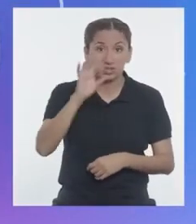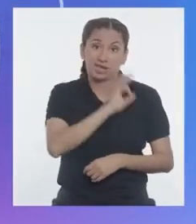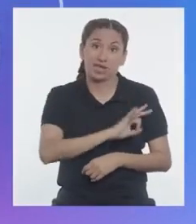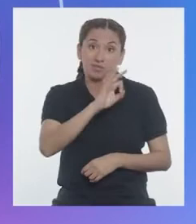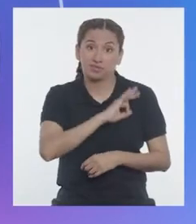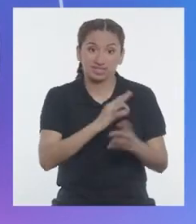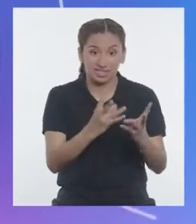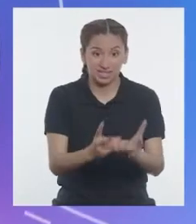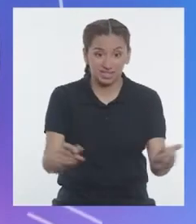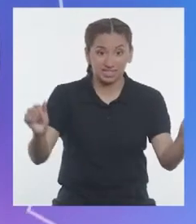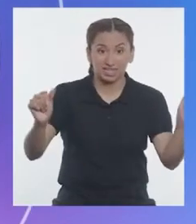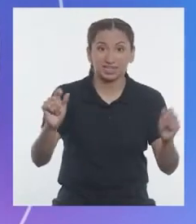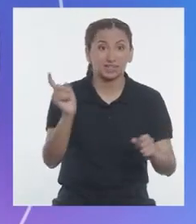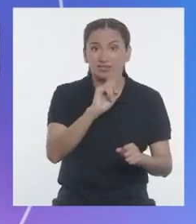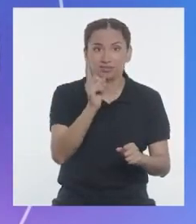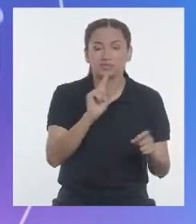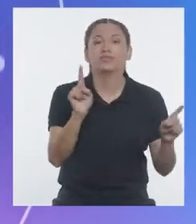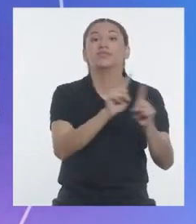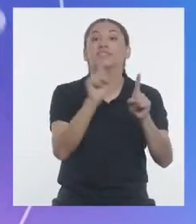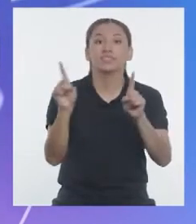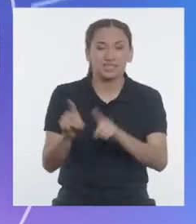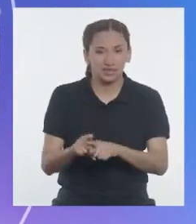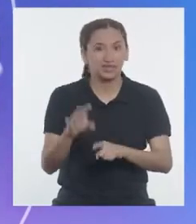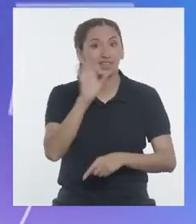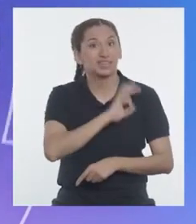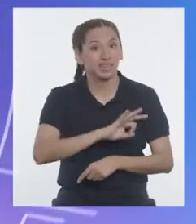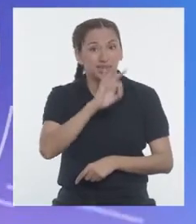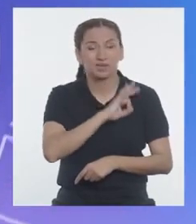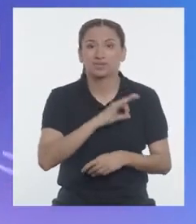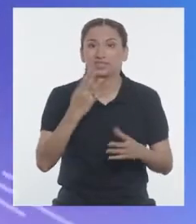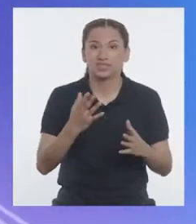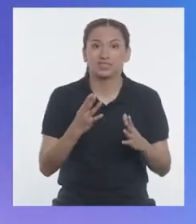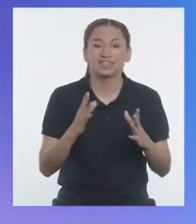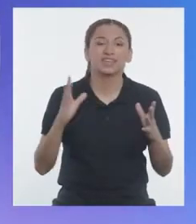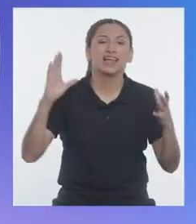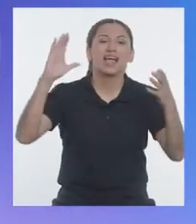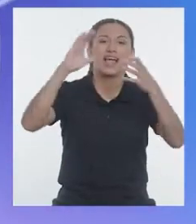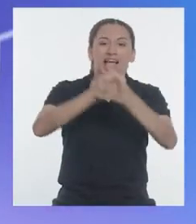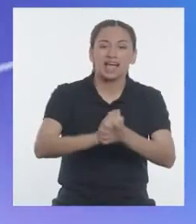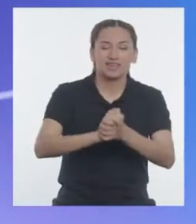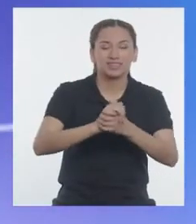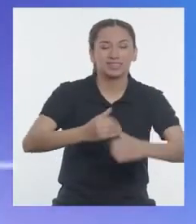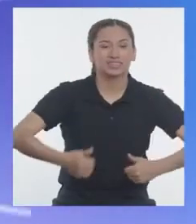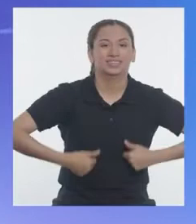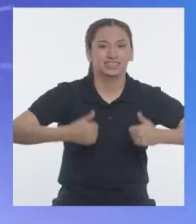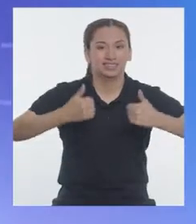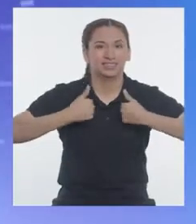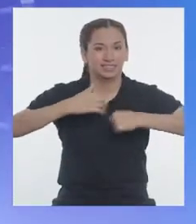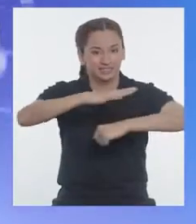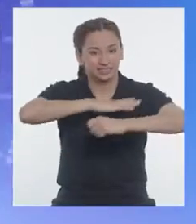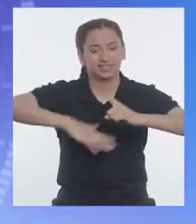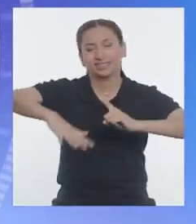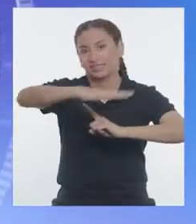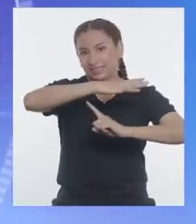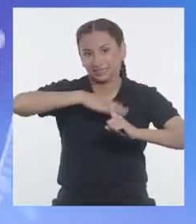para aprovechar el terreno, sino también que es amigable con la biodiversidad.